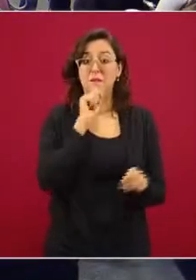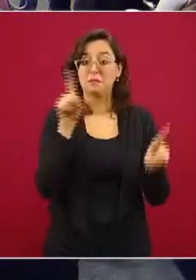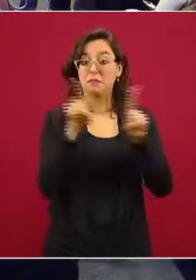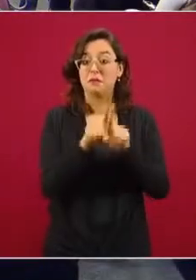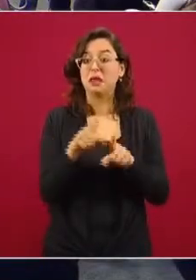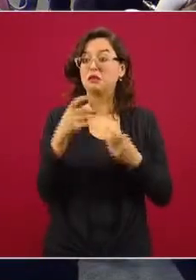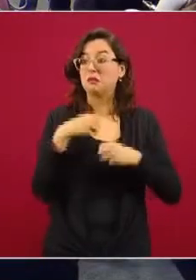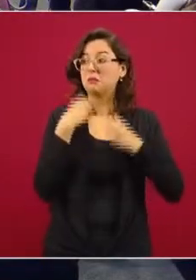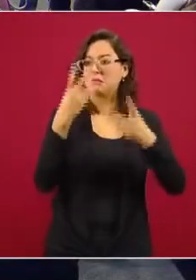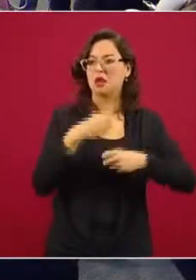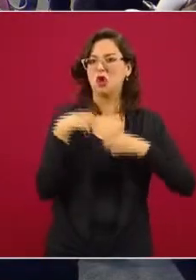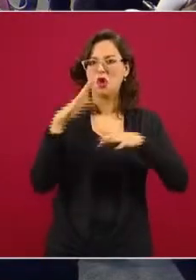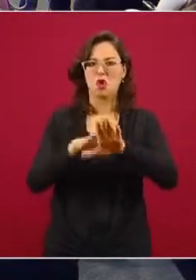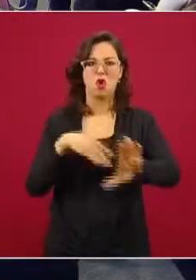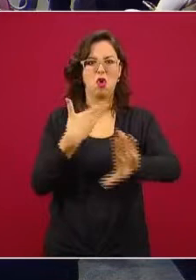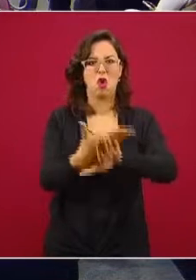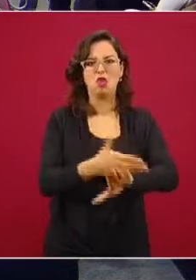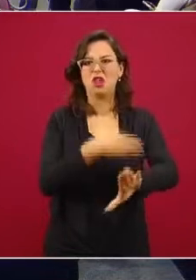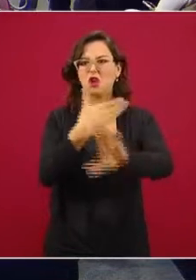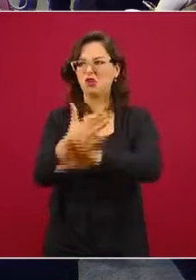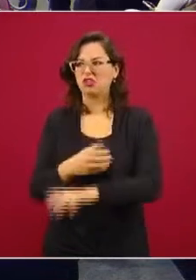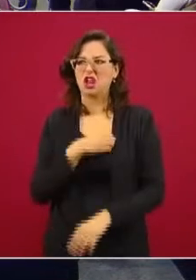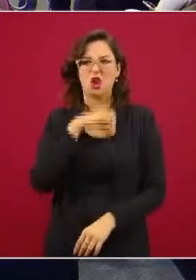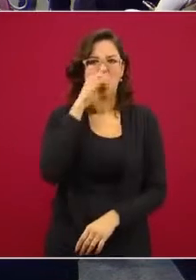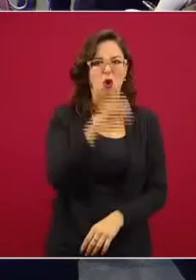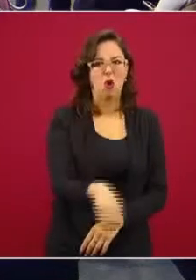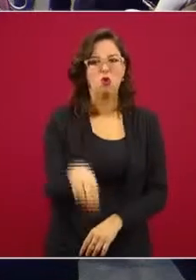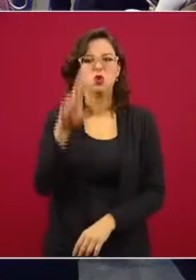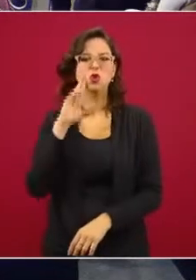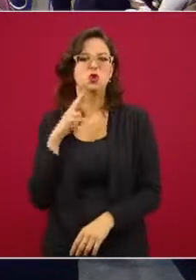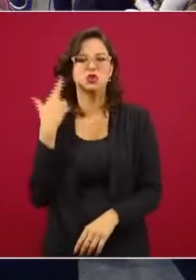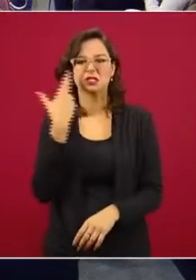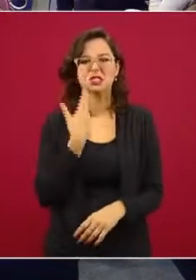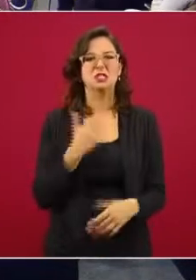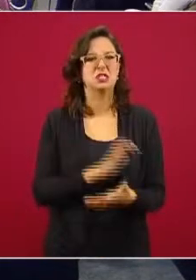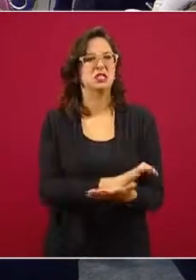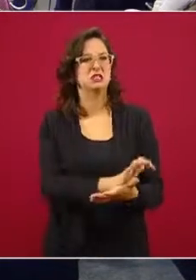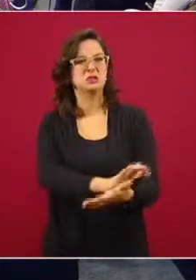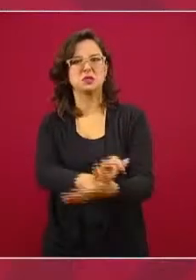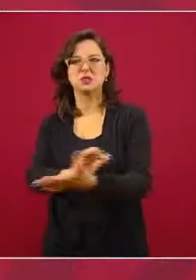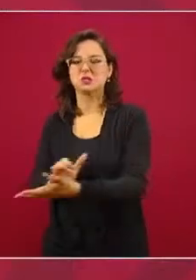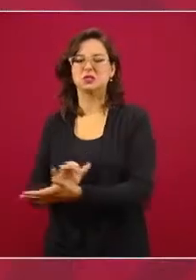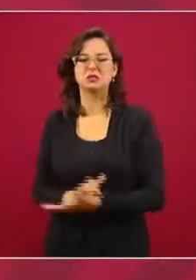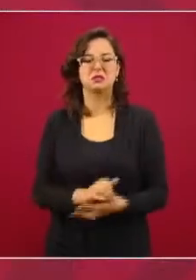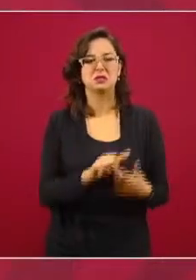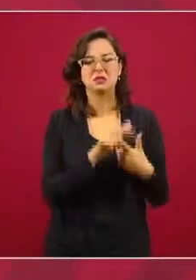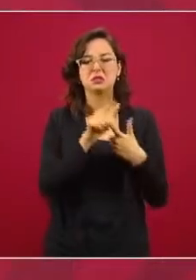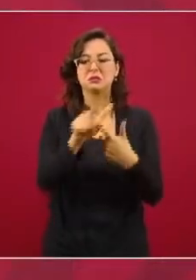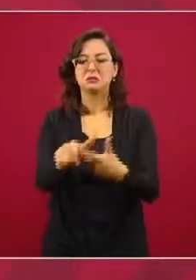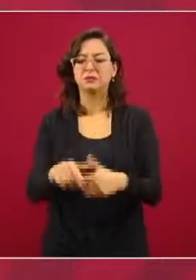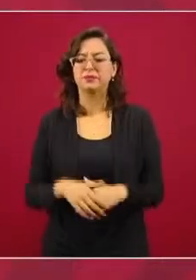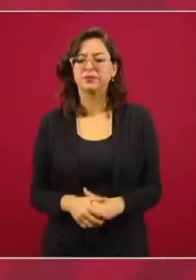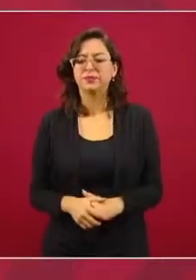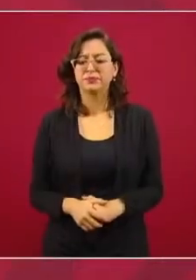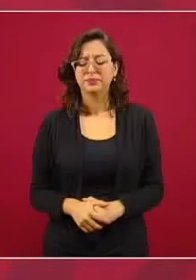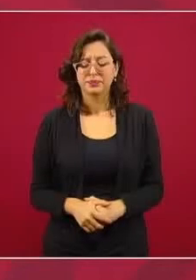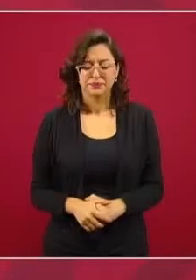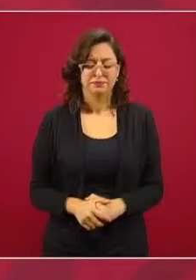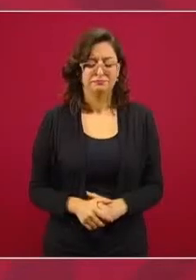mi pregunta, señor presidente. Pues mire, tiene que haber esta crítica,